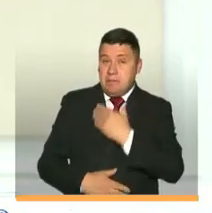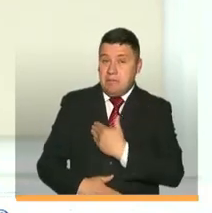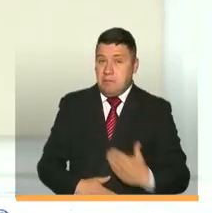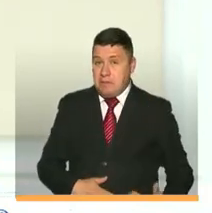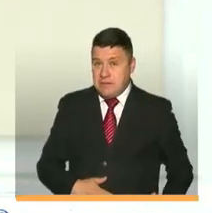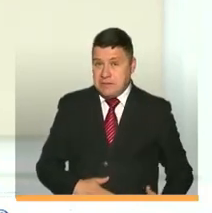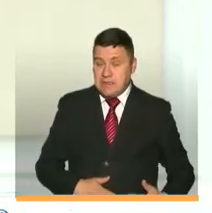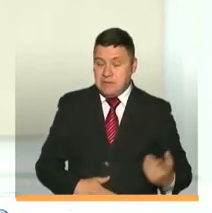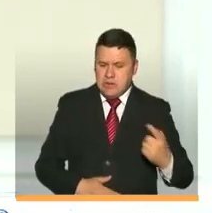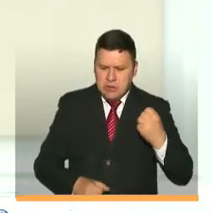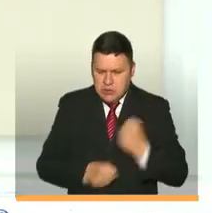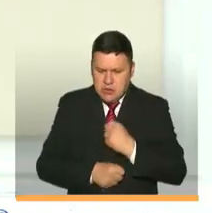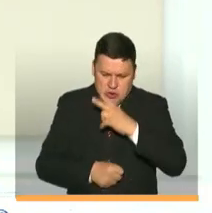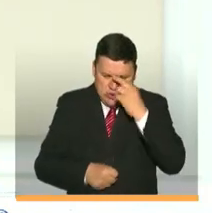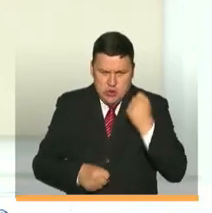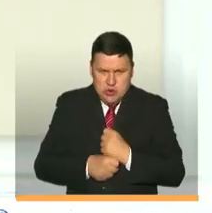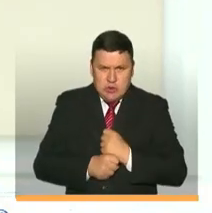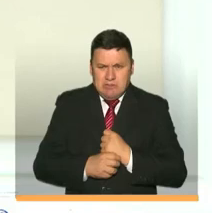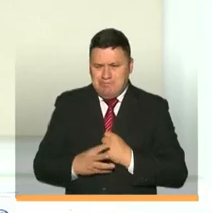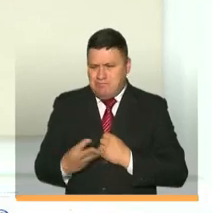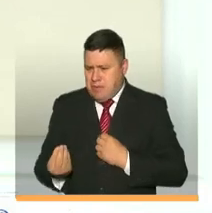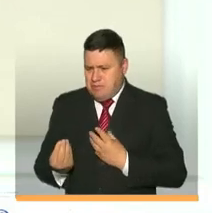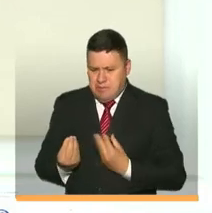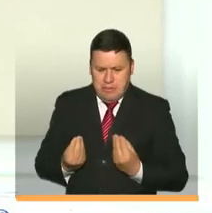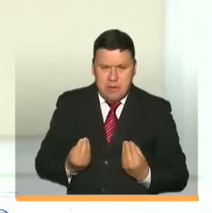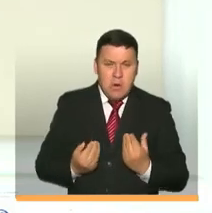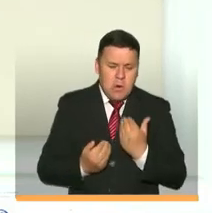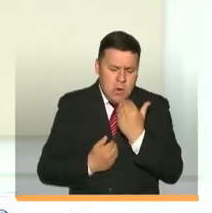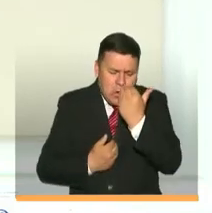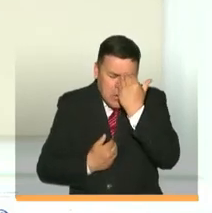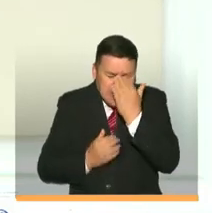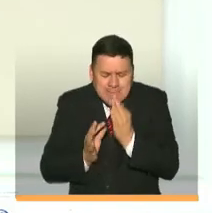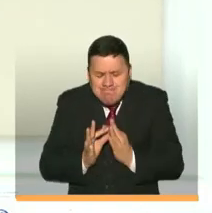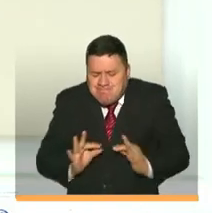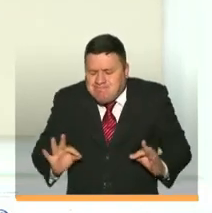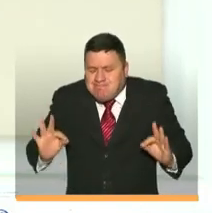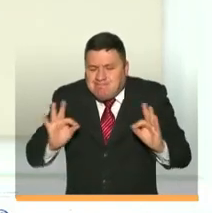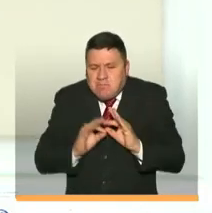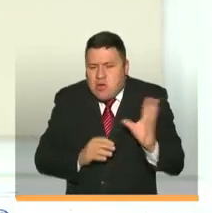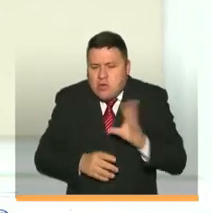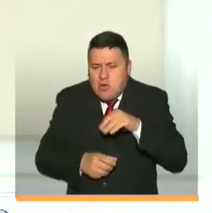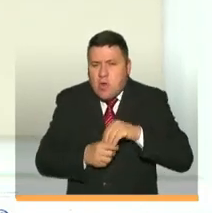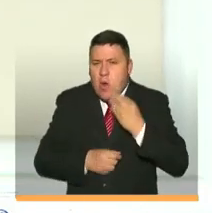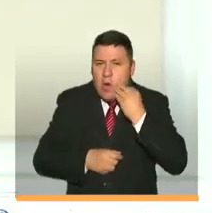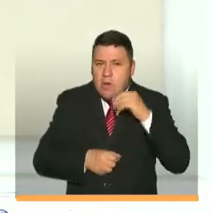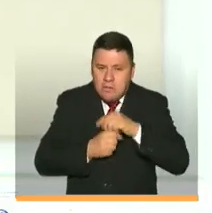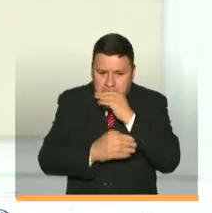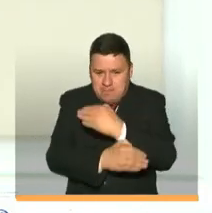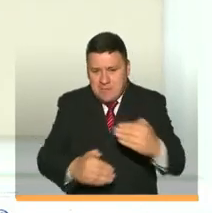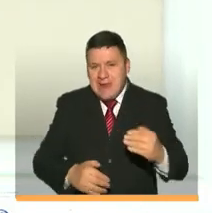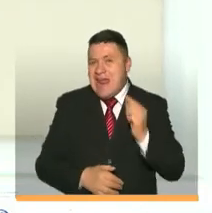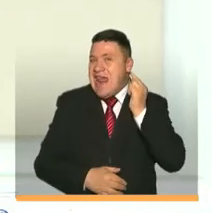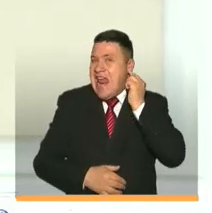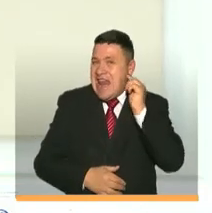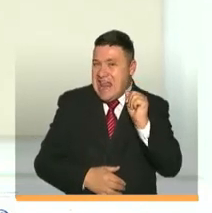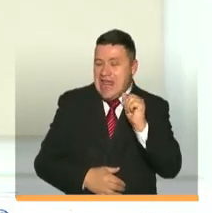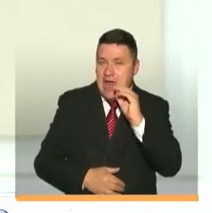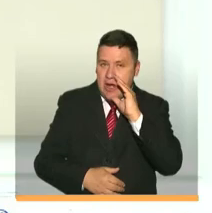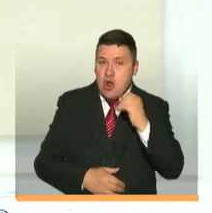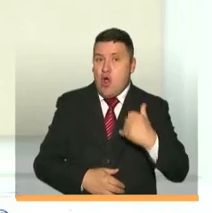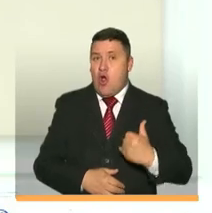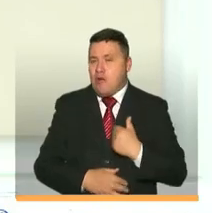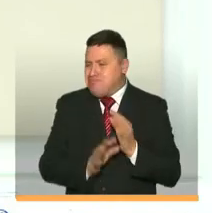arduo, un trabajo que se ha hecho en equipo y con conciencia de entender que lo más importante en todos los hogares colombianos son los niños, las niñas, los jóvenes